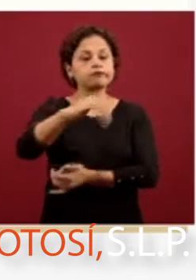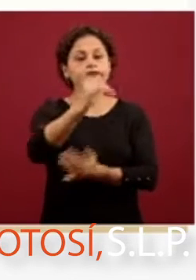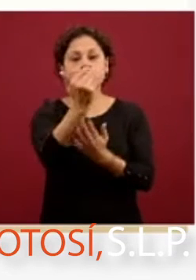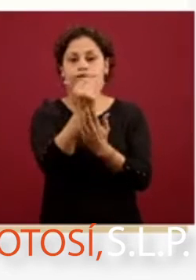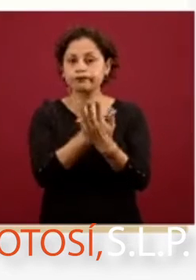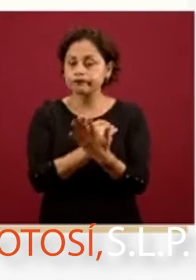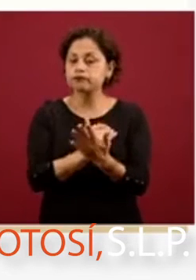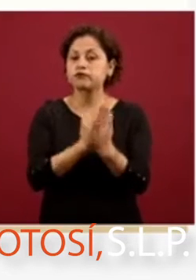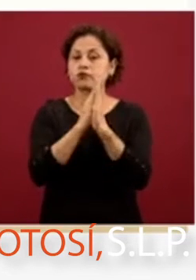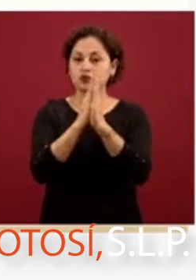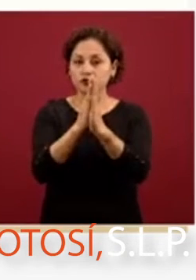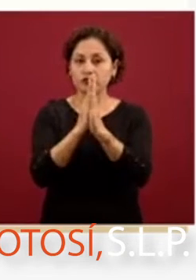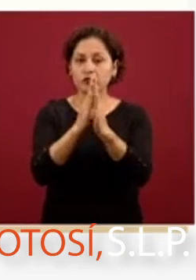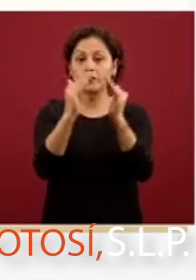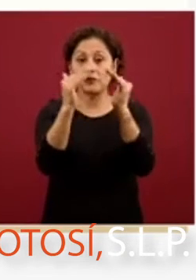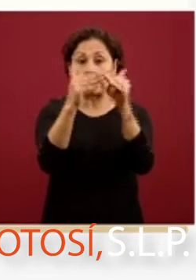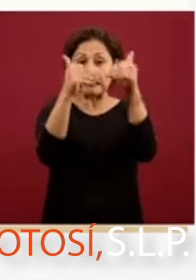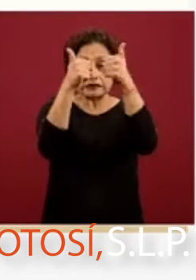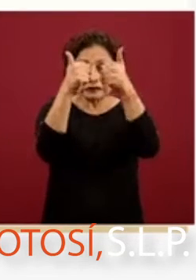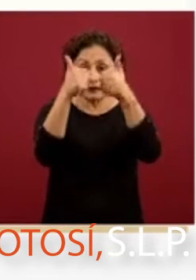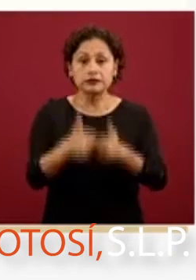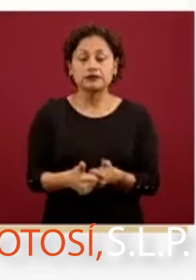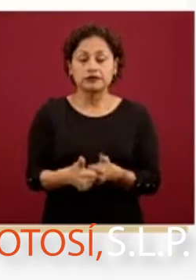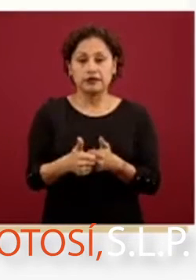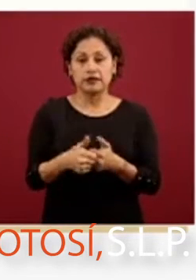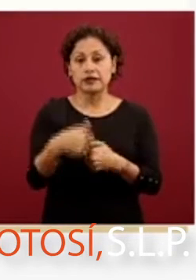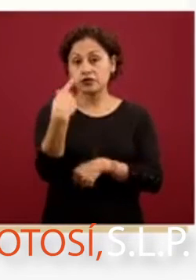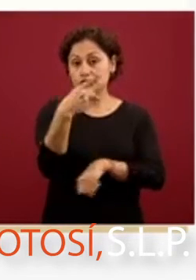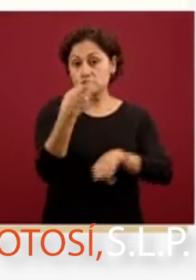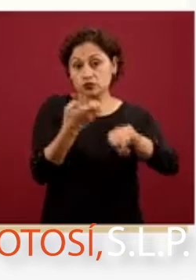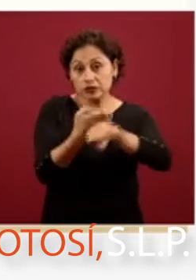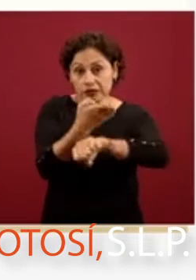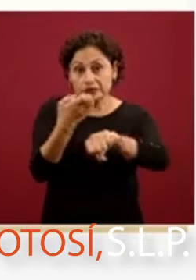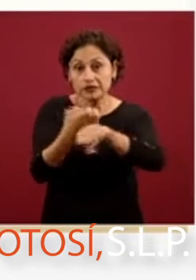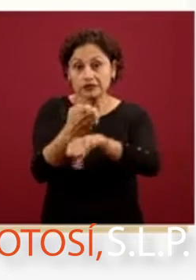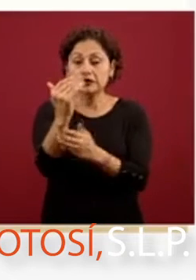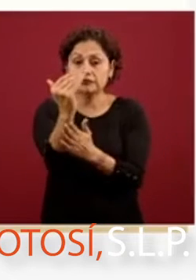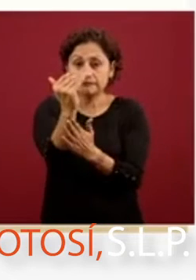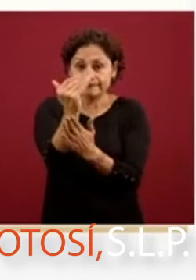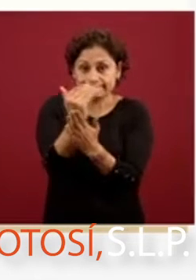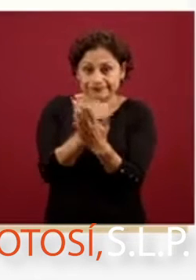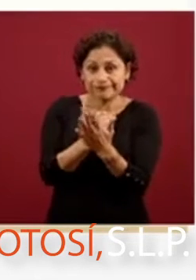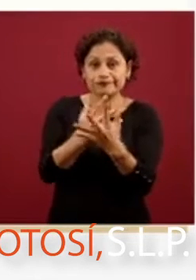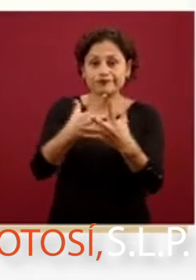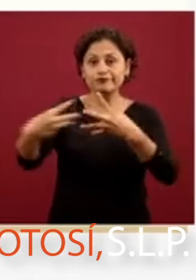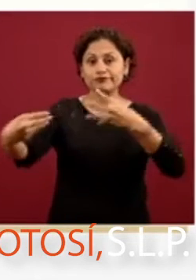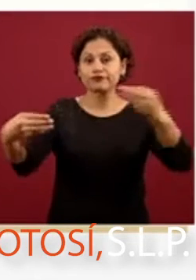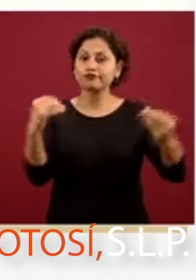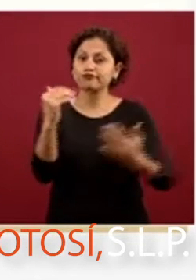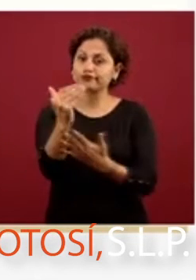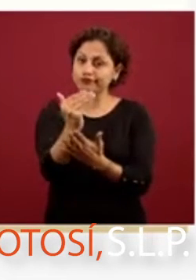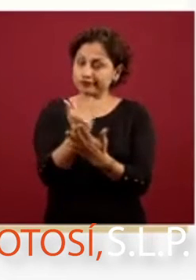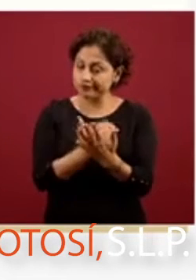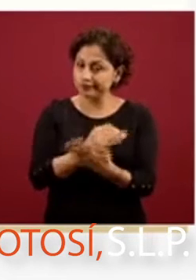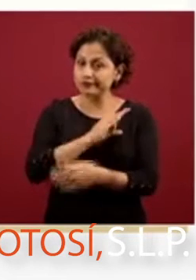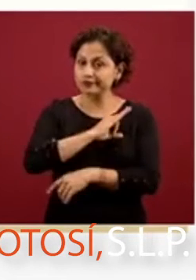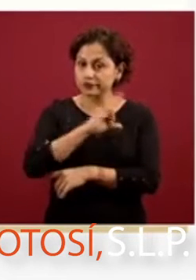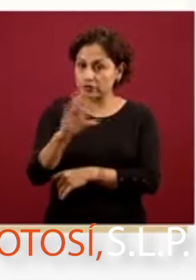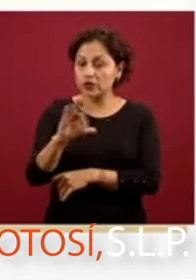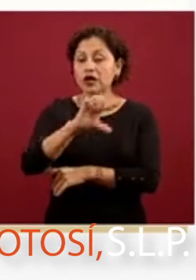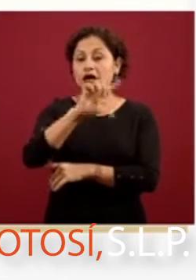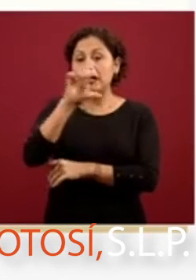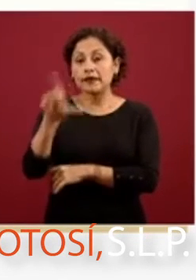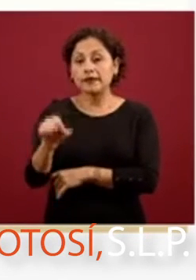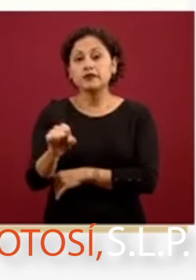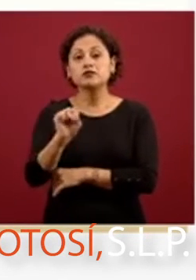todavía más y las curvas locales en sus estados sean más planas y así el Sistema Nacional de Salud en